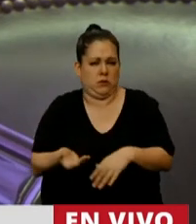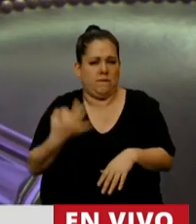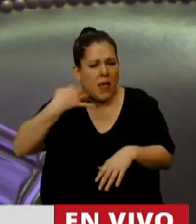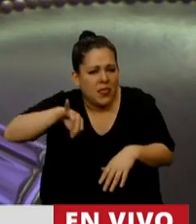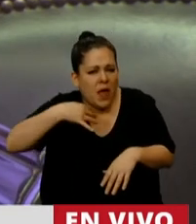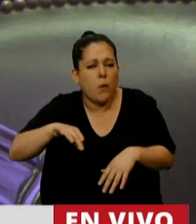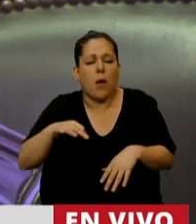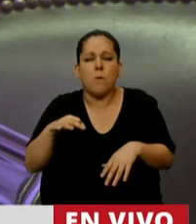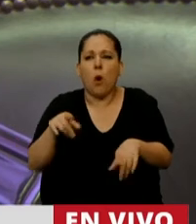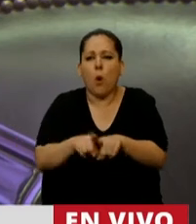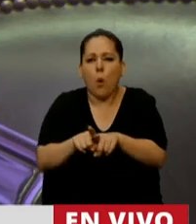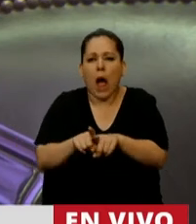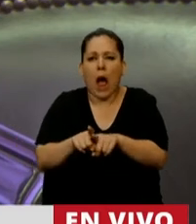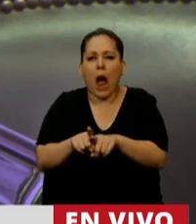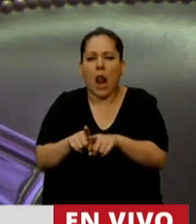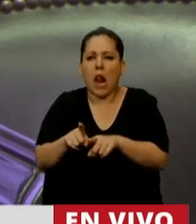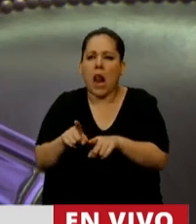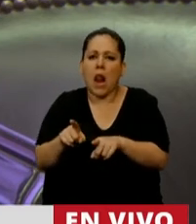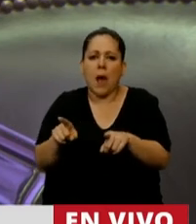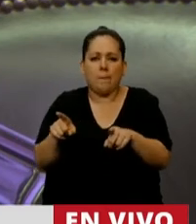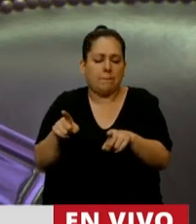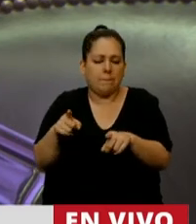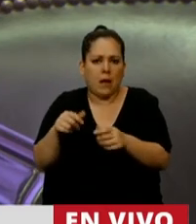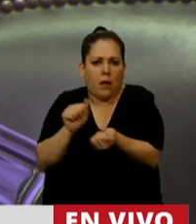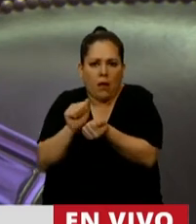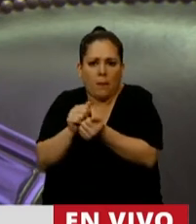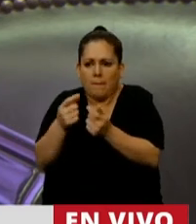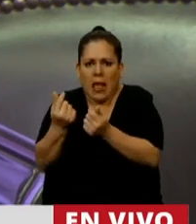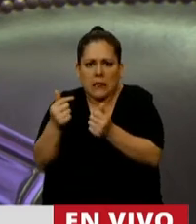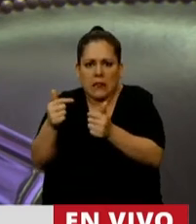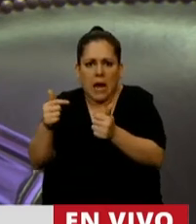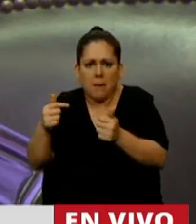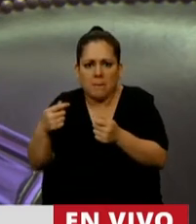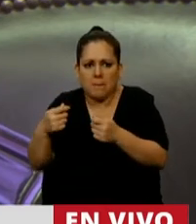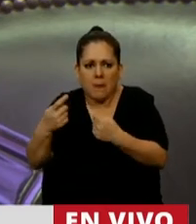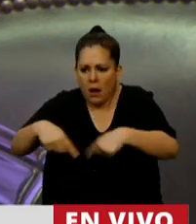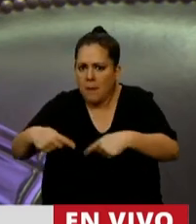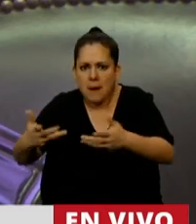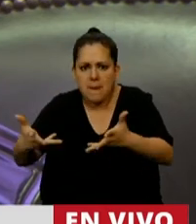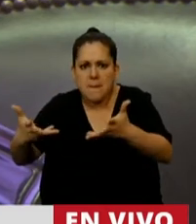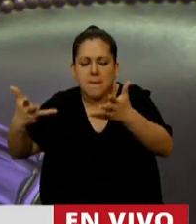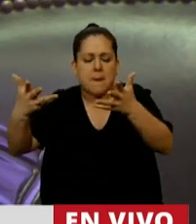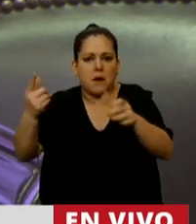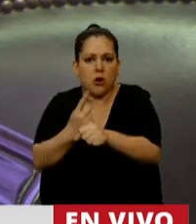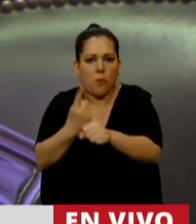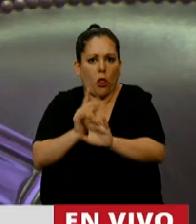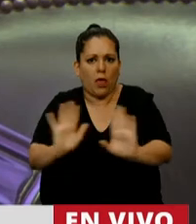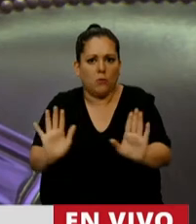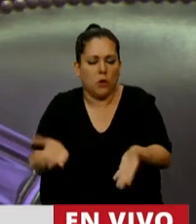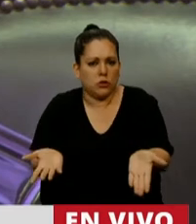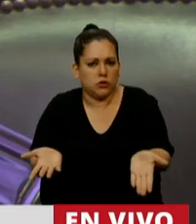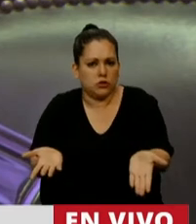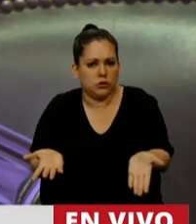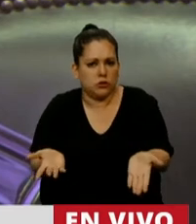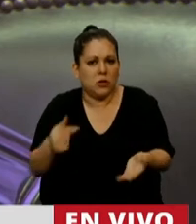eso es que no podemos seguir emitiendo más de lo que tenemos que hacerlo. Este